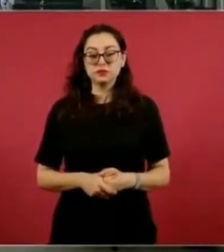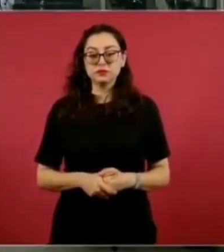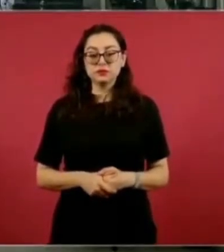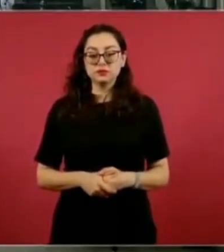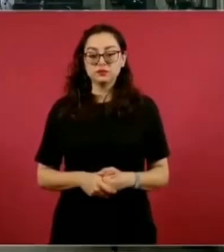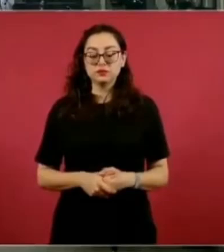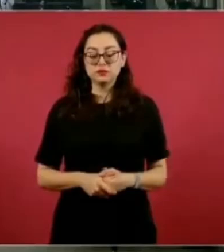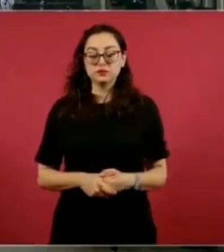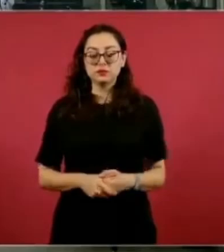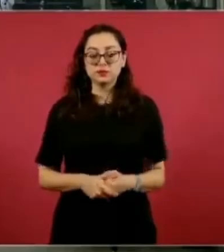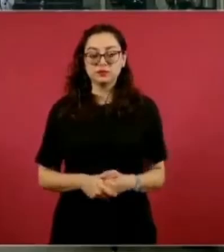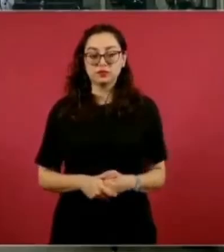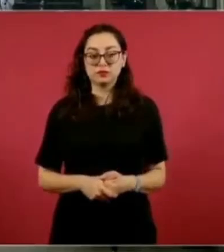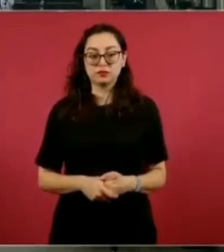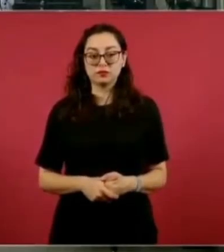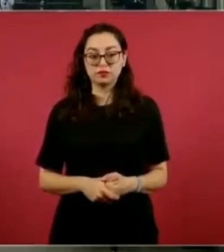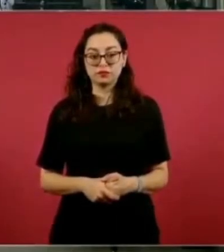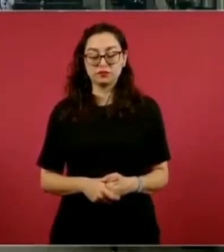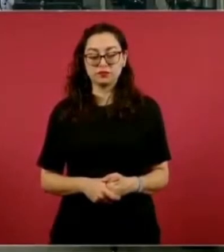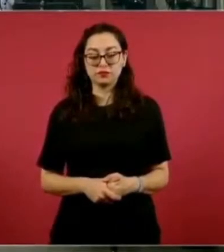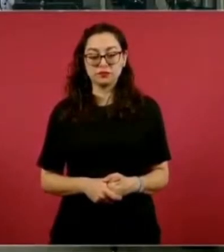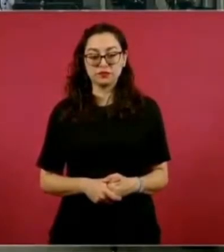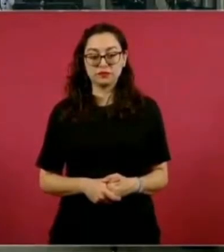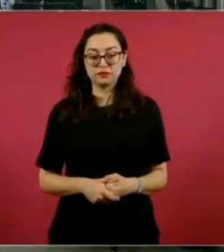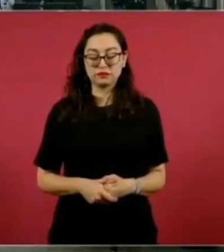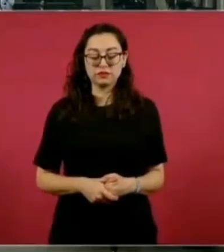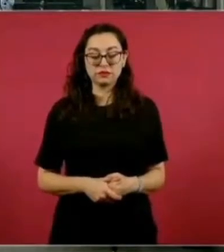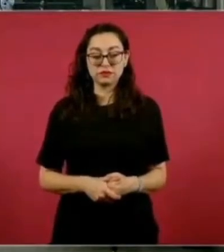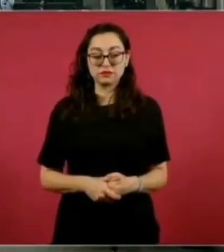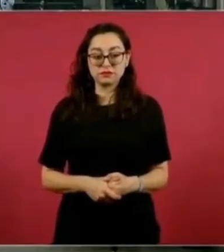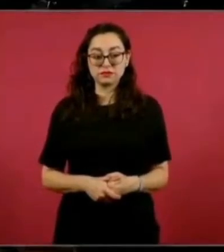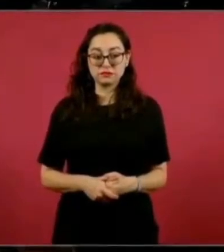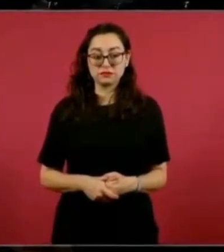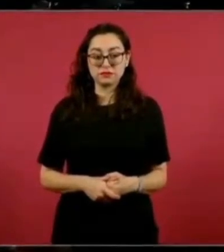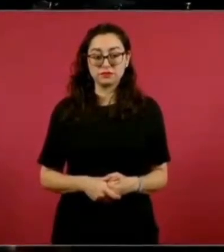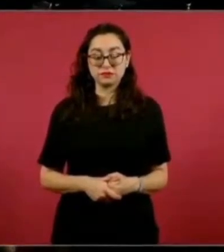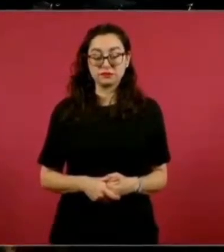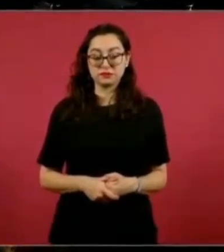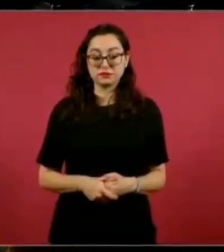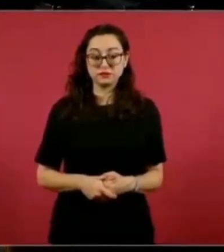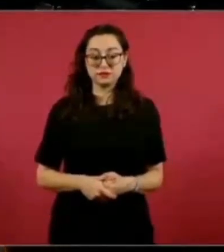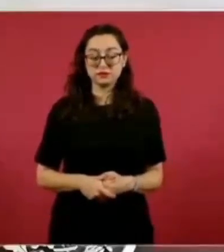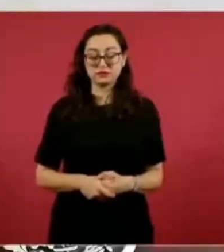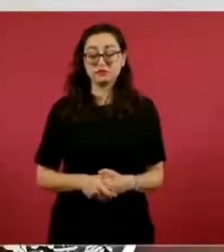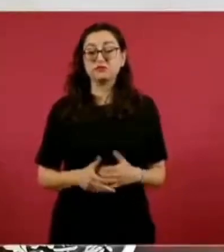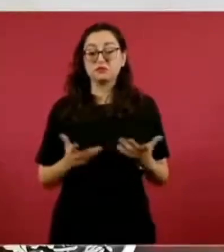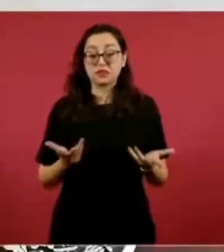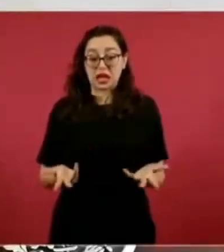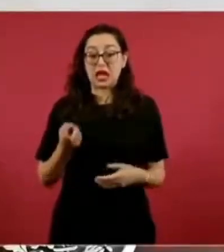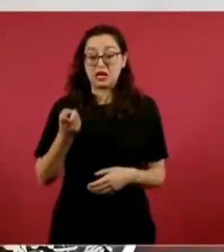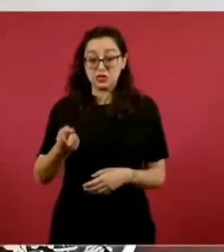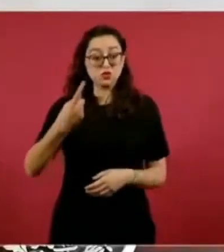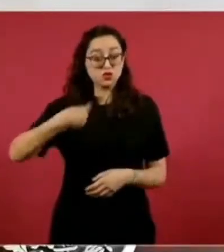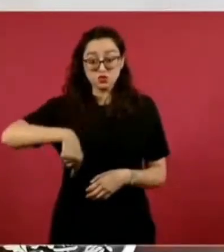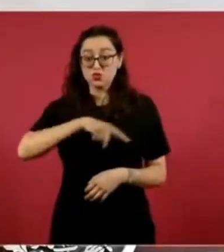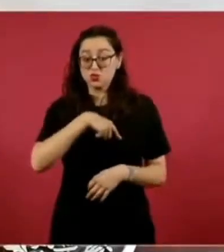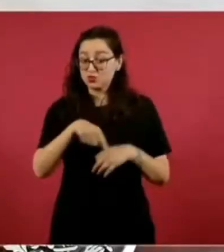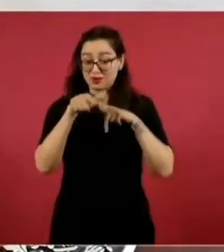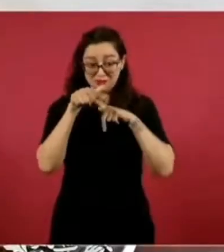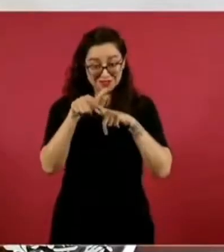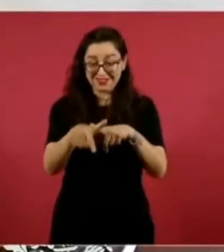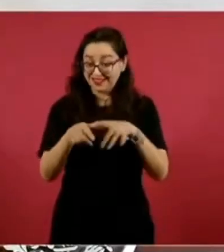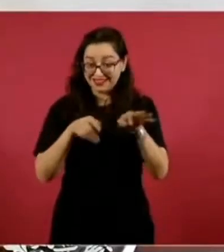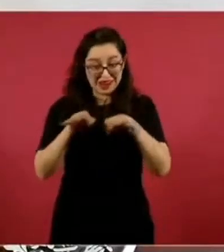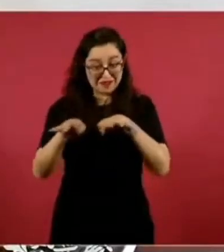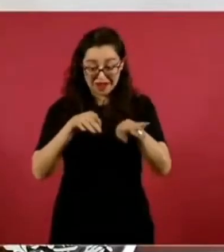más violencia en esa zona? ¿Habrá operativos especiales? Estos días vamos a seguir trabajando con los operativos